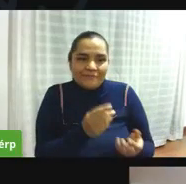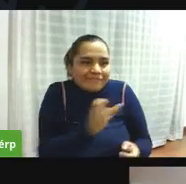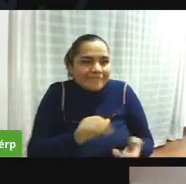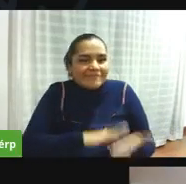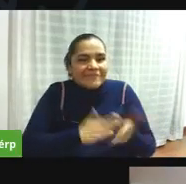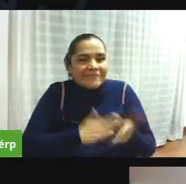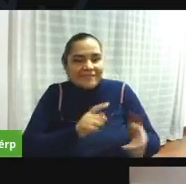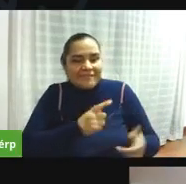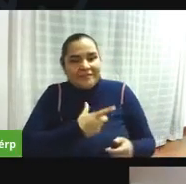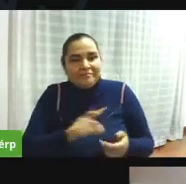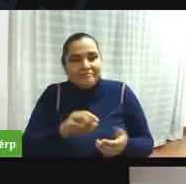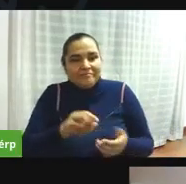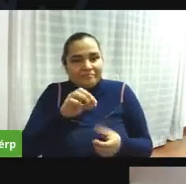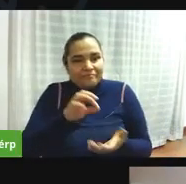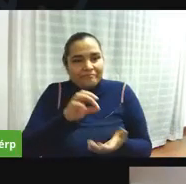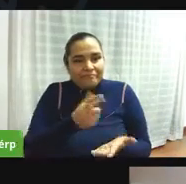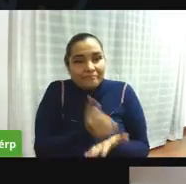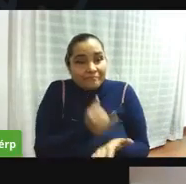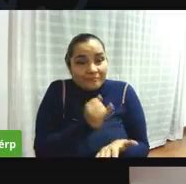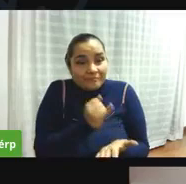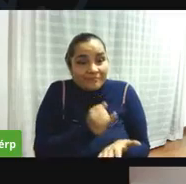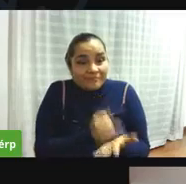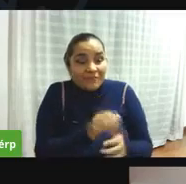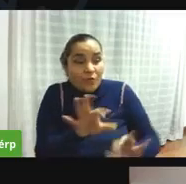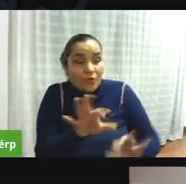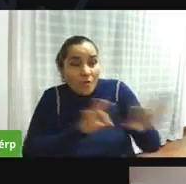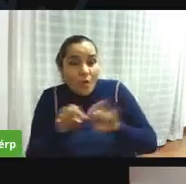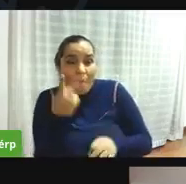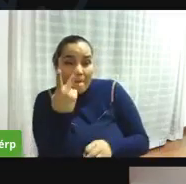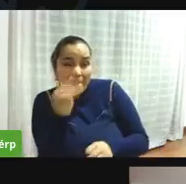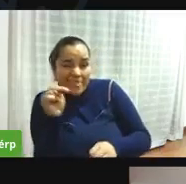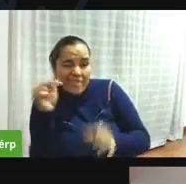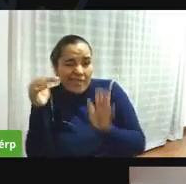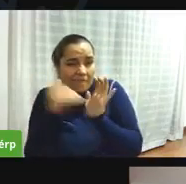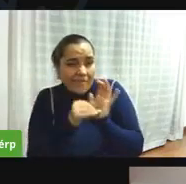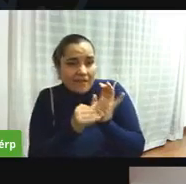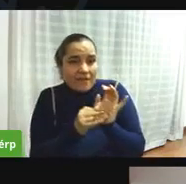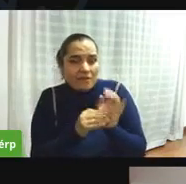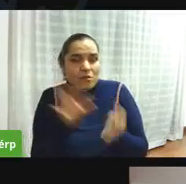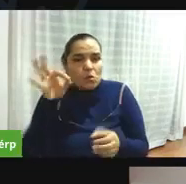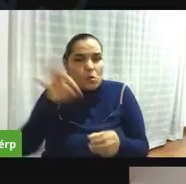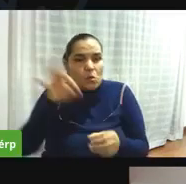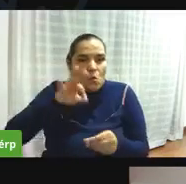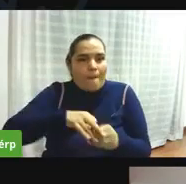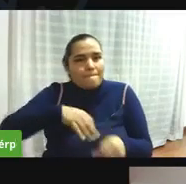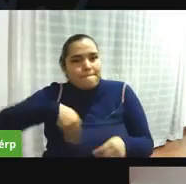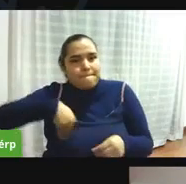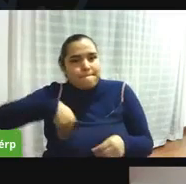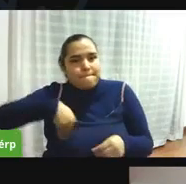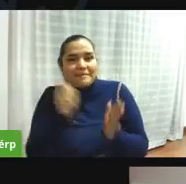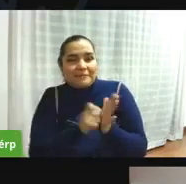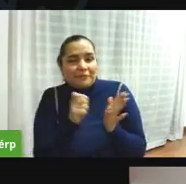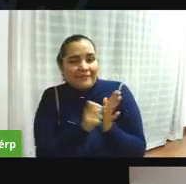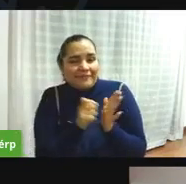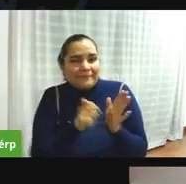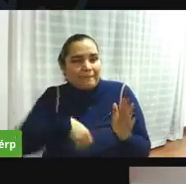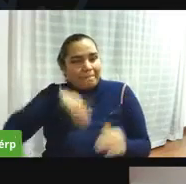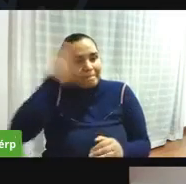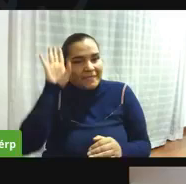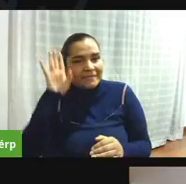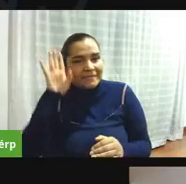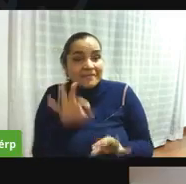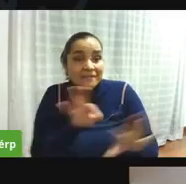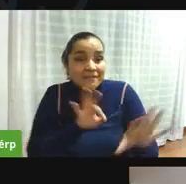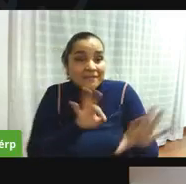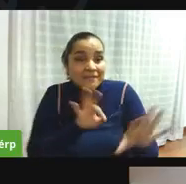mil dignatarios en la ciudad y que sea una de las votaciones más altas y aquí el reto cuál es que no solamente se elijan los dignatarios